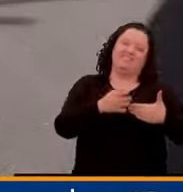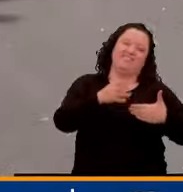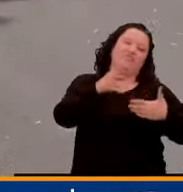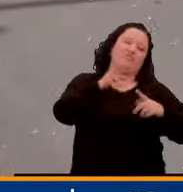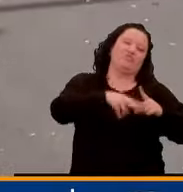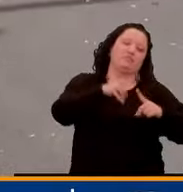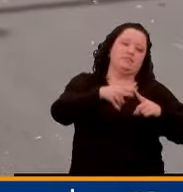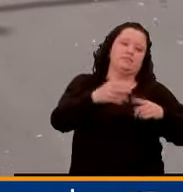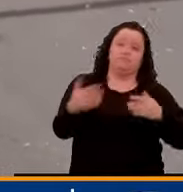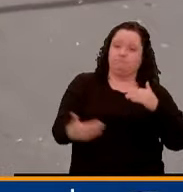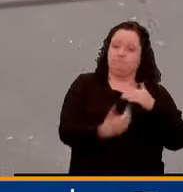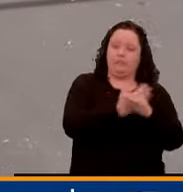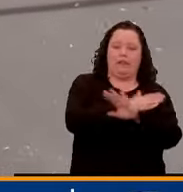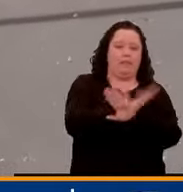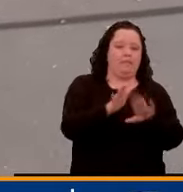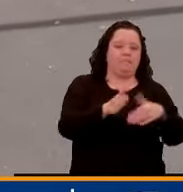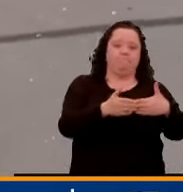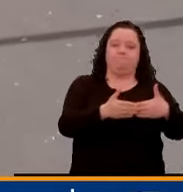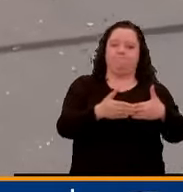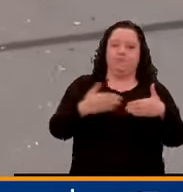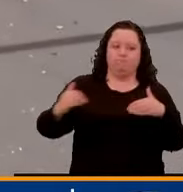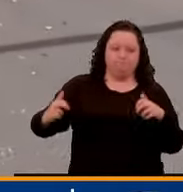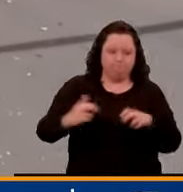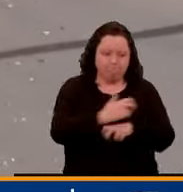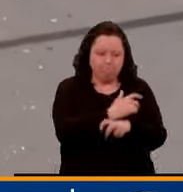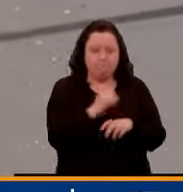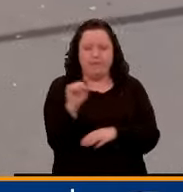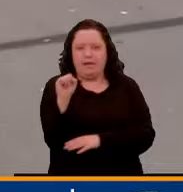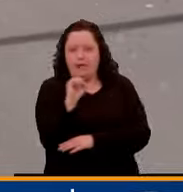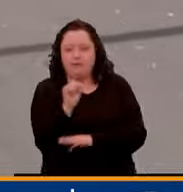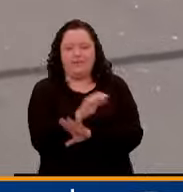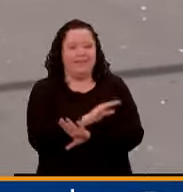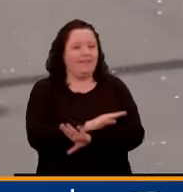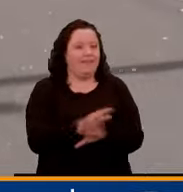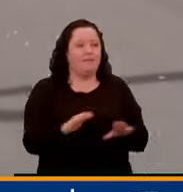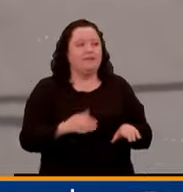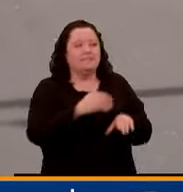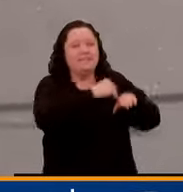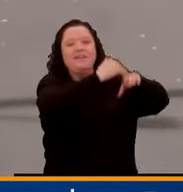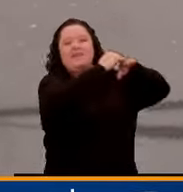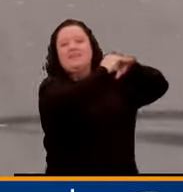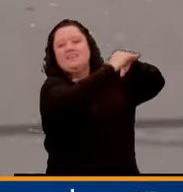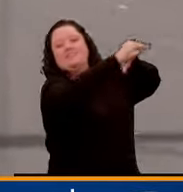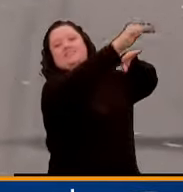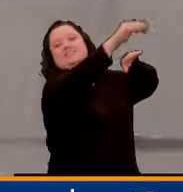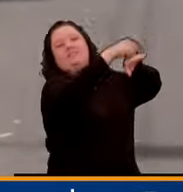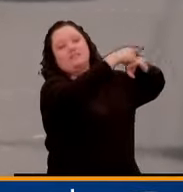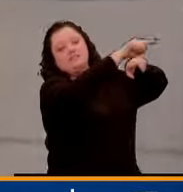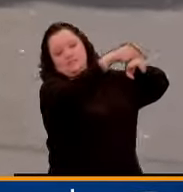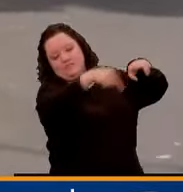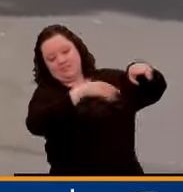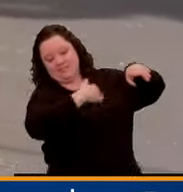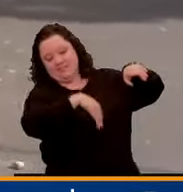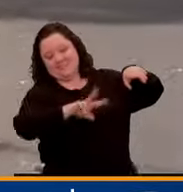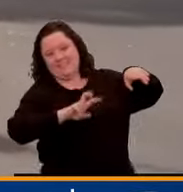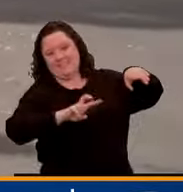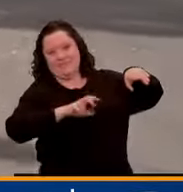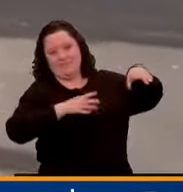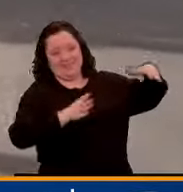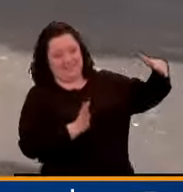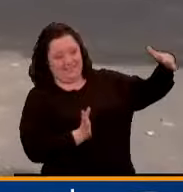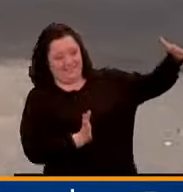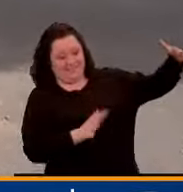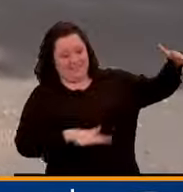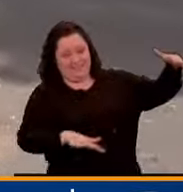meses. Entonces, totalmente prohibido el tránsito vehicular, sobre todo de la Circunvalar hacia la Carrera Séptima, donde estaban instalados los indígenas